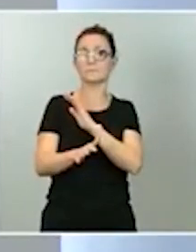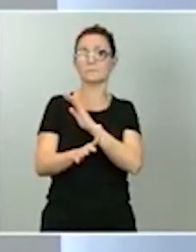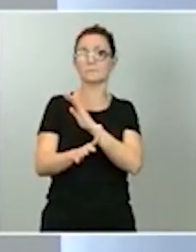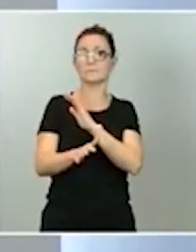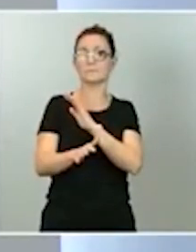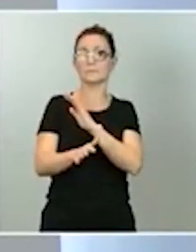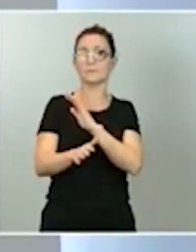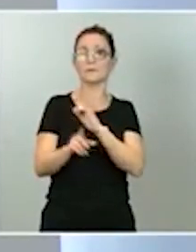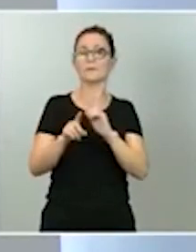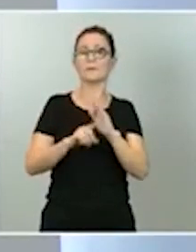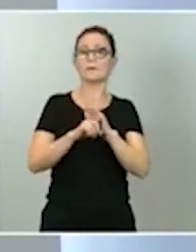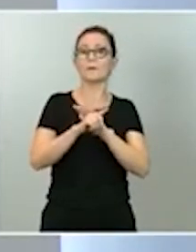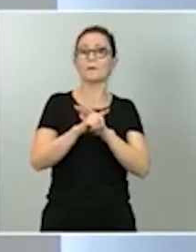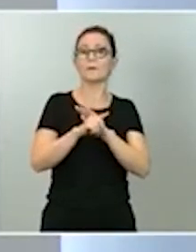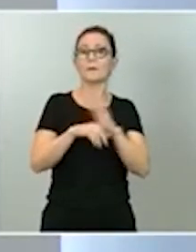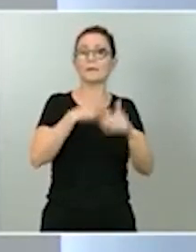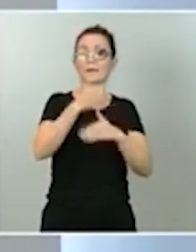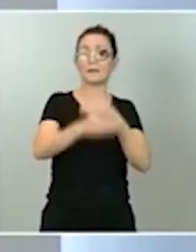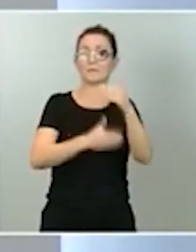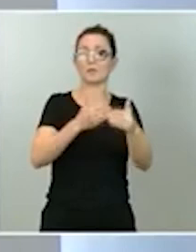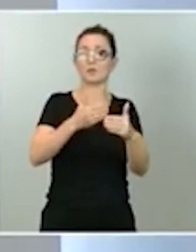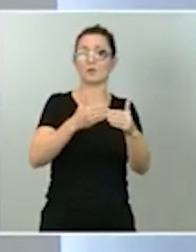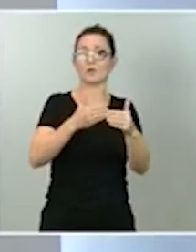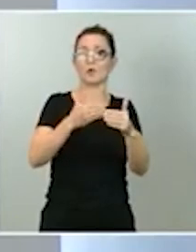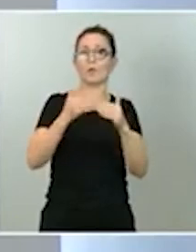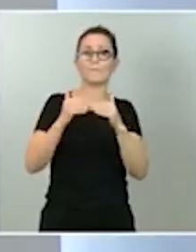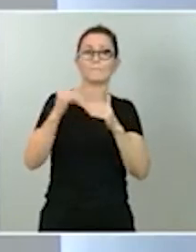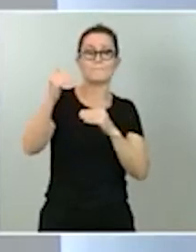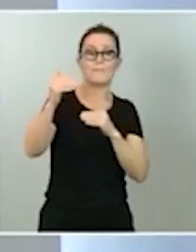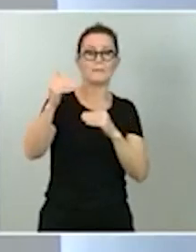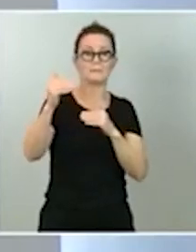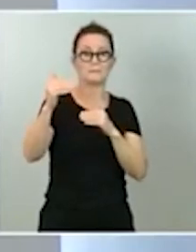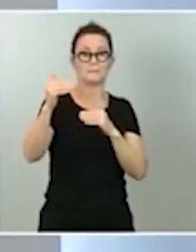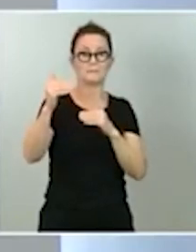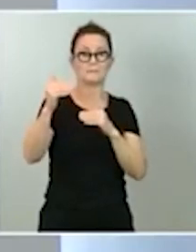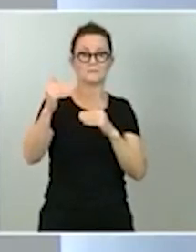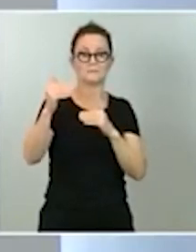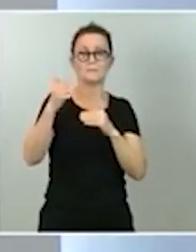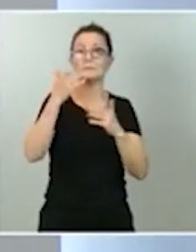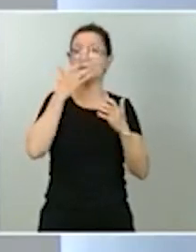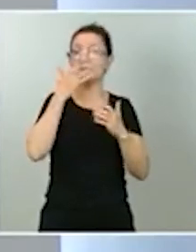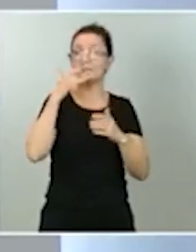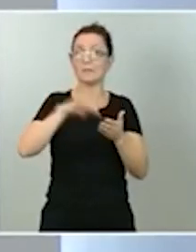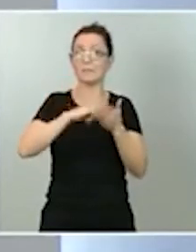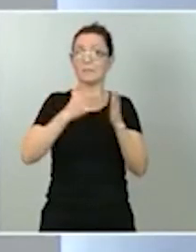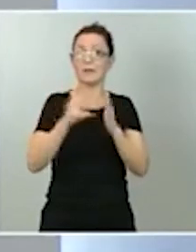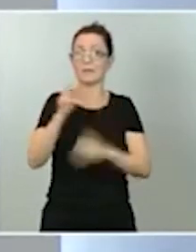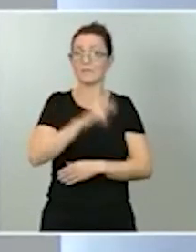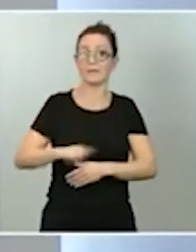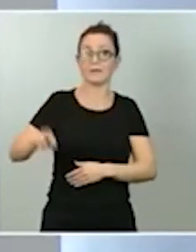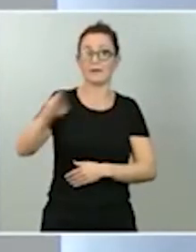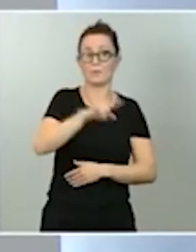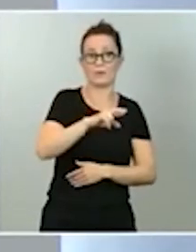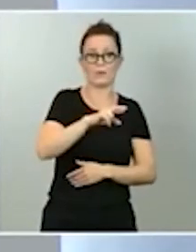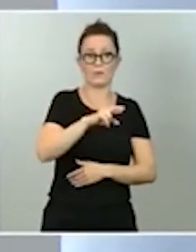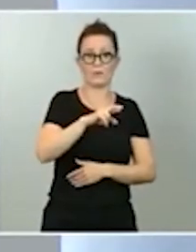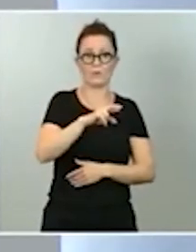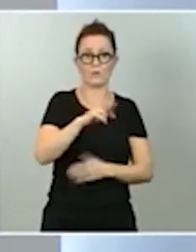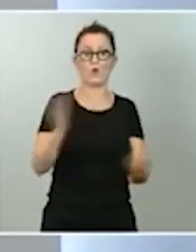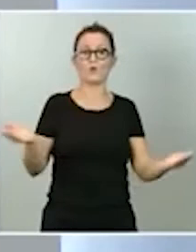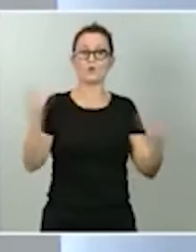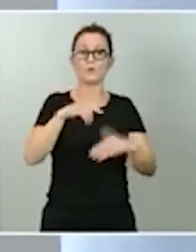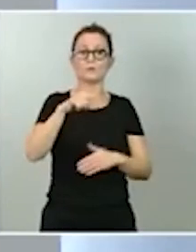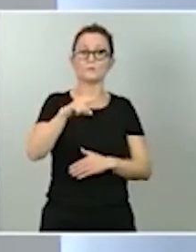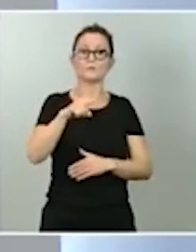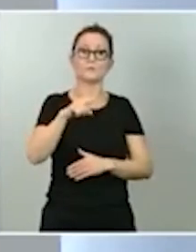crecimiento con respecto a la inercial que se hubiera producido en ausencia de este plan de recuperación. Eso es lo que refleja ese gráfico